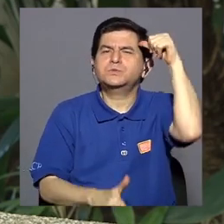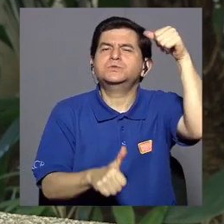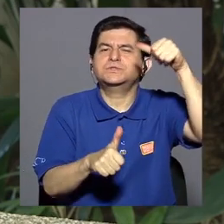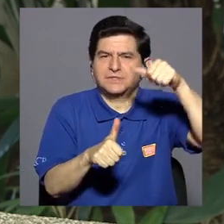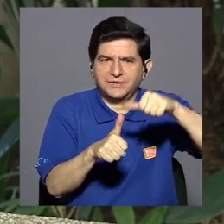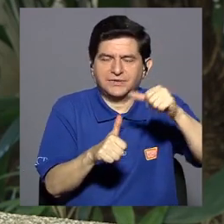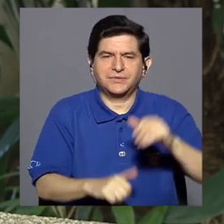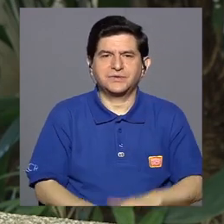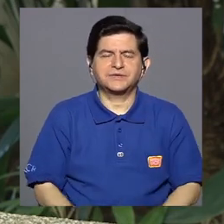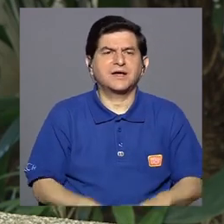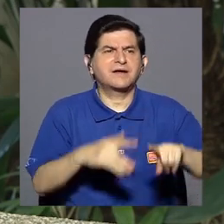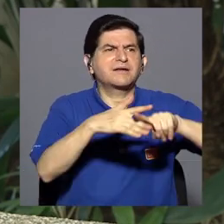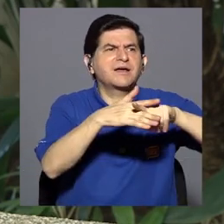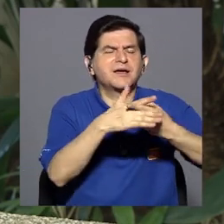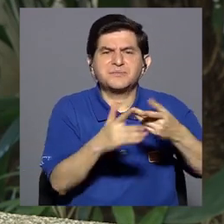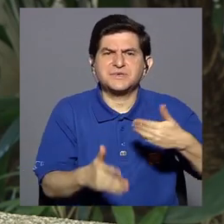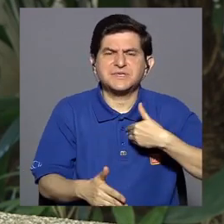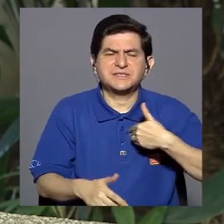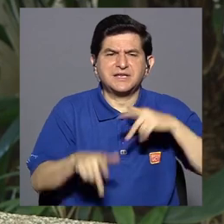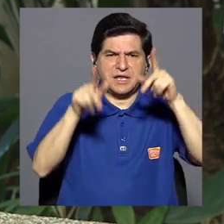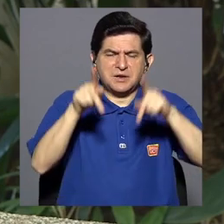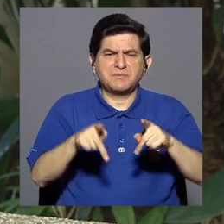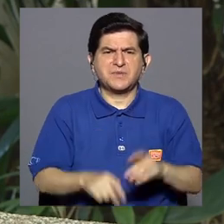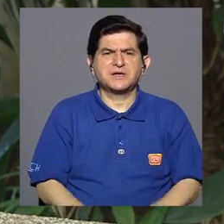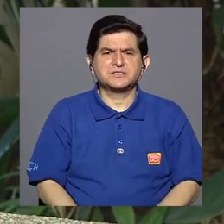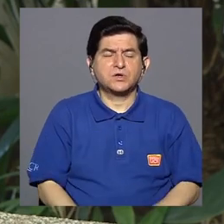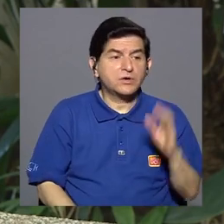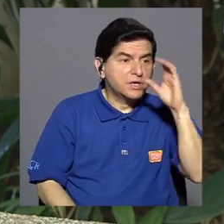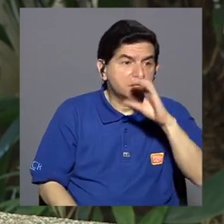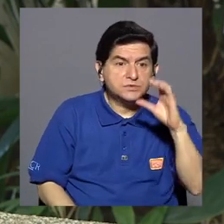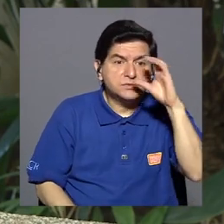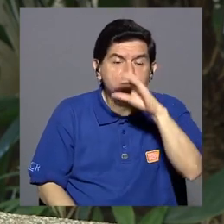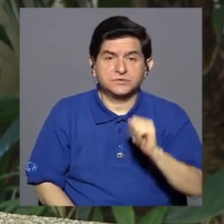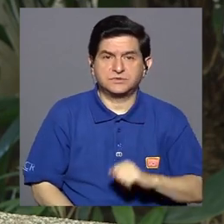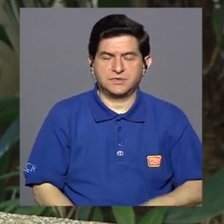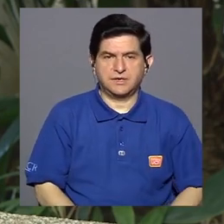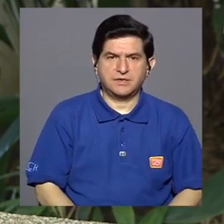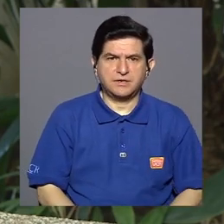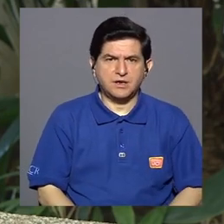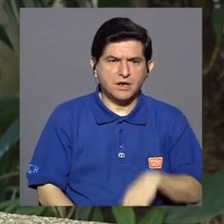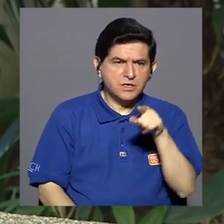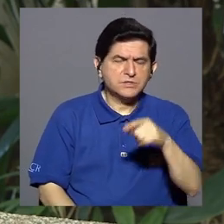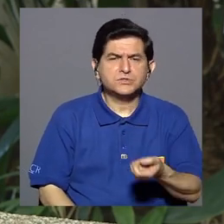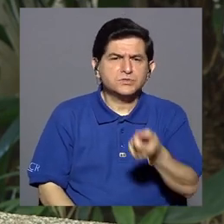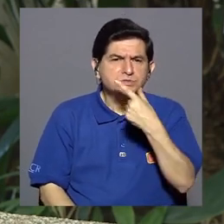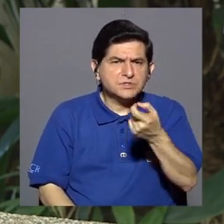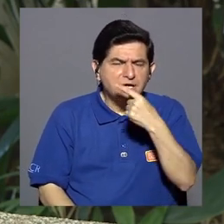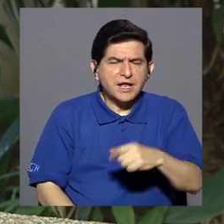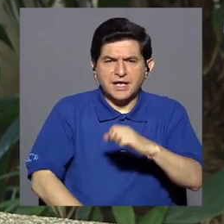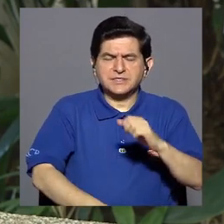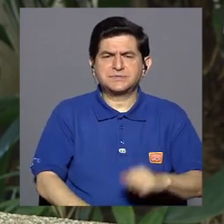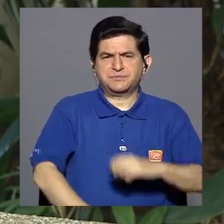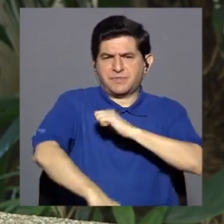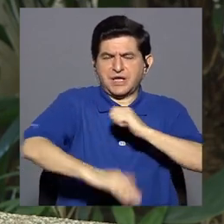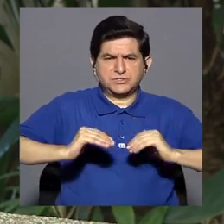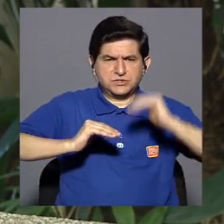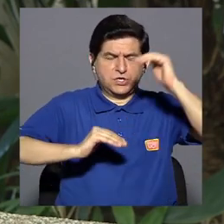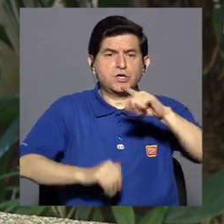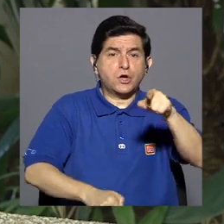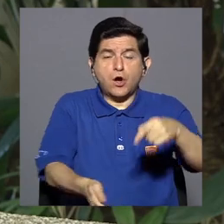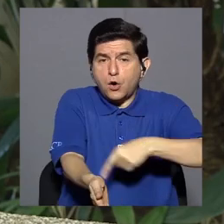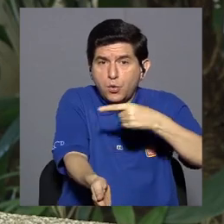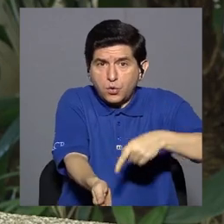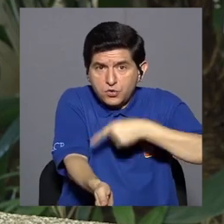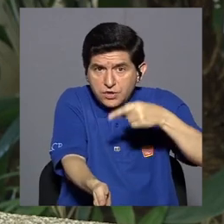Ustedes recordarán que comenzamos a tener gente que andaba detrás de nosotros, que si te tomaste las pastillas de la presión, que si sos